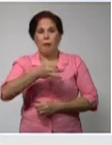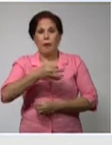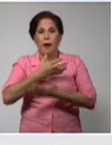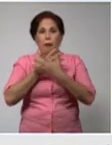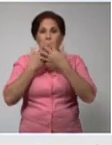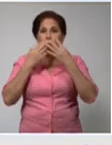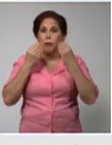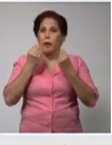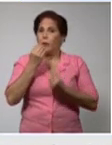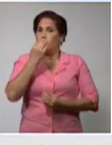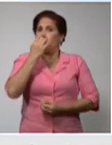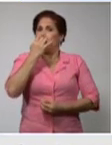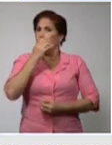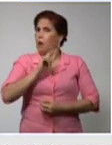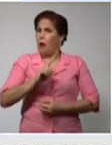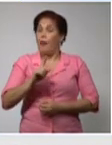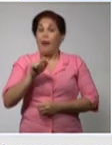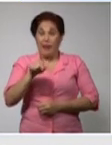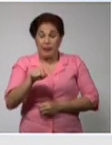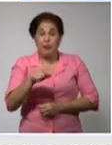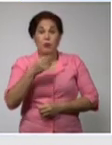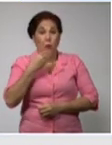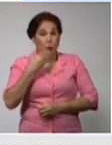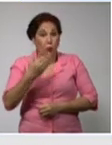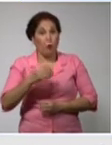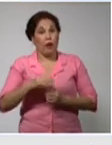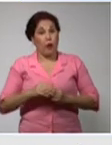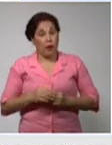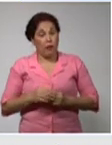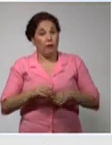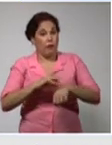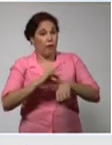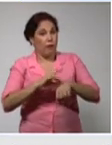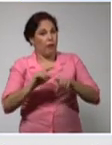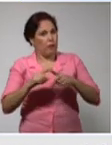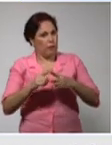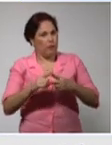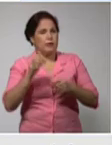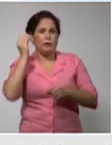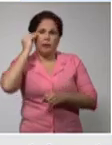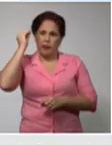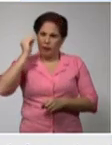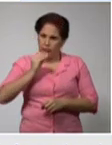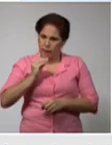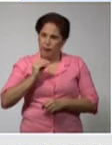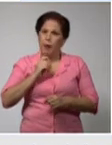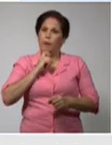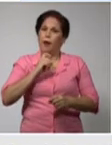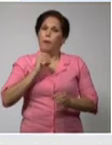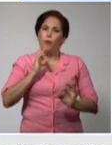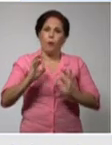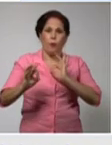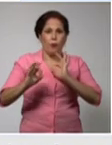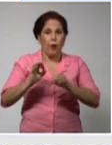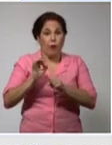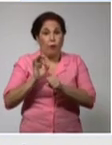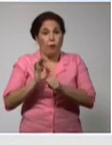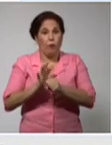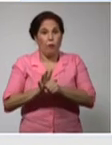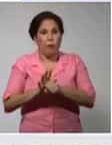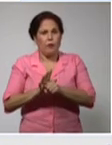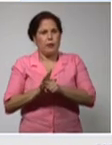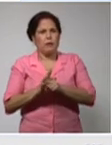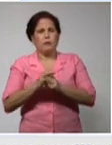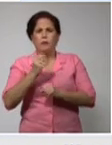olfato puede anticipar buen pronóstico de la enfermedad claro a partir de fuentes que sabemos que comienzan a